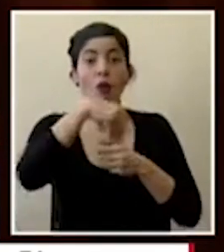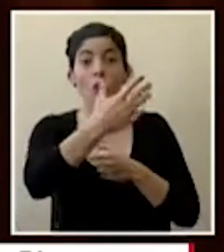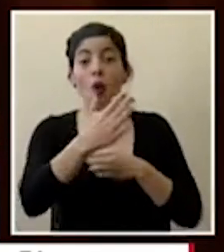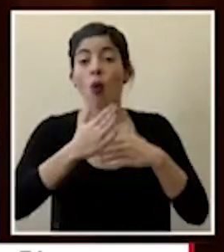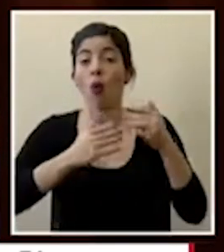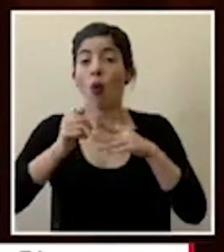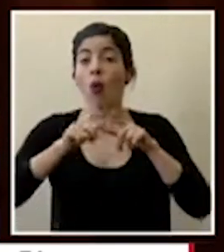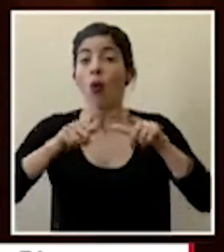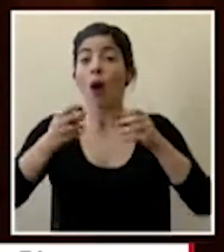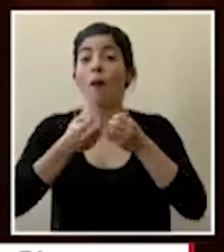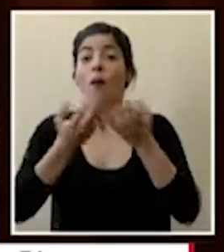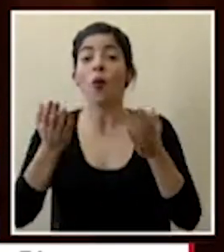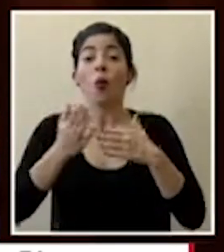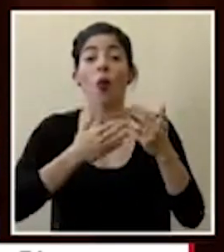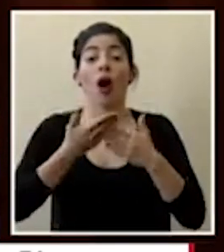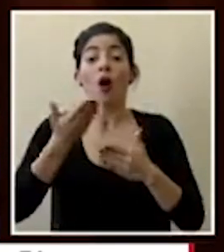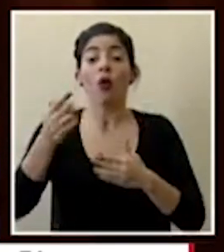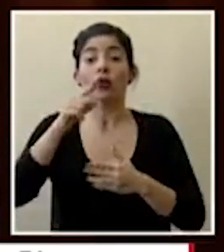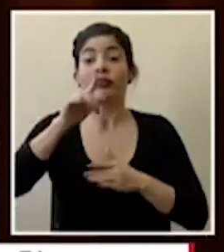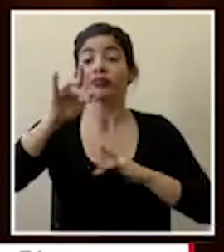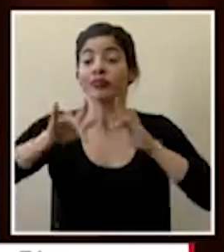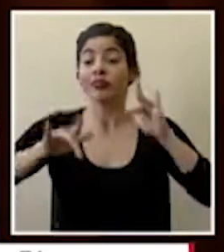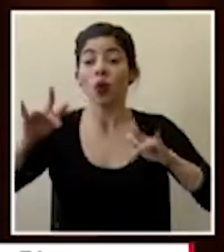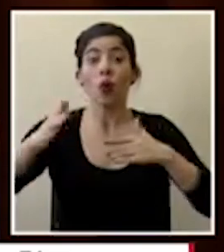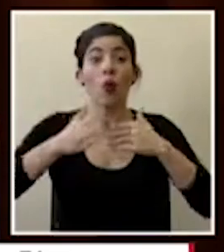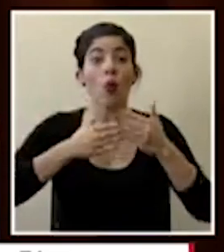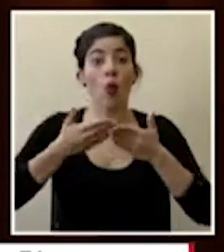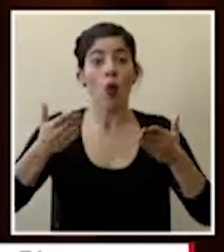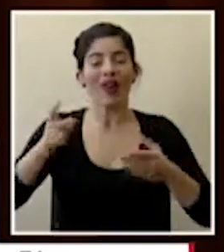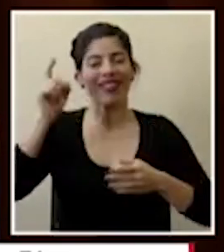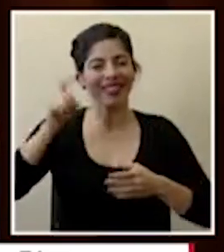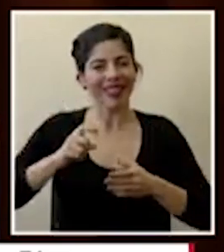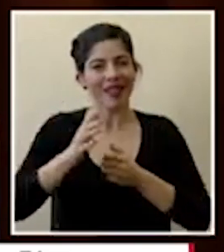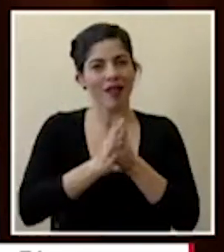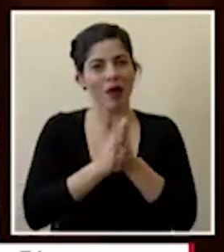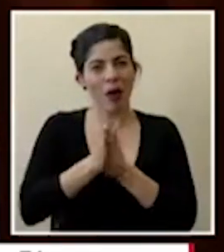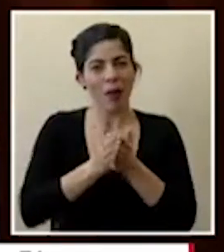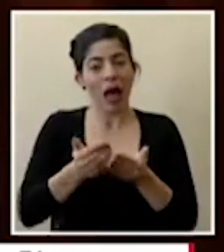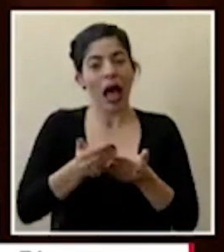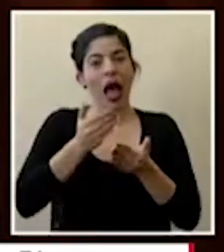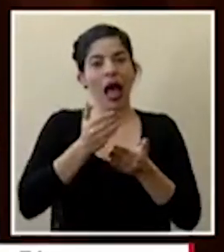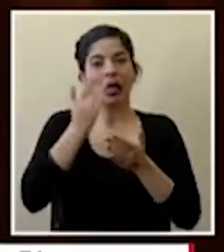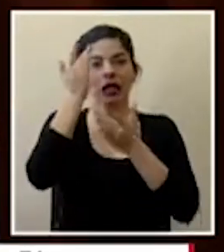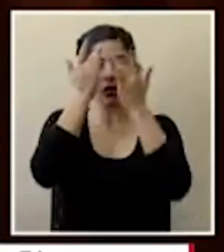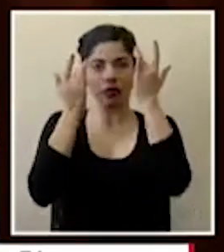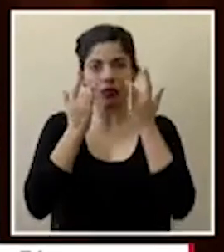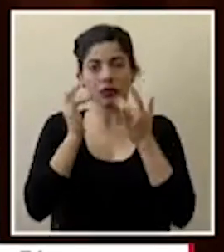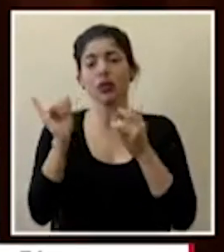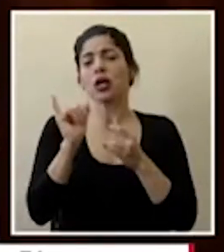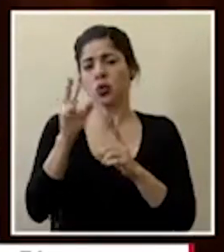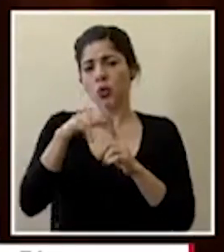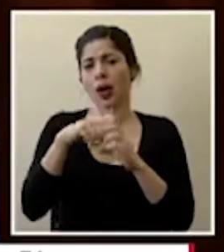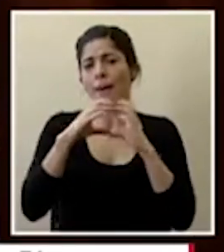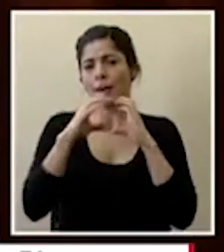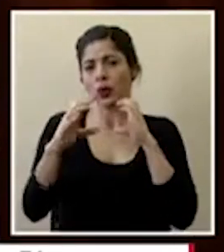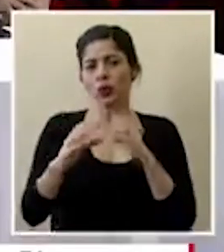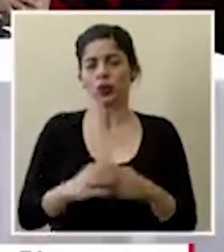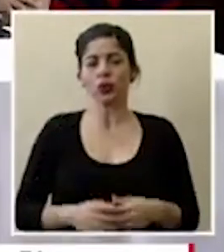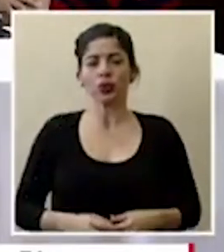lugar público cualquier objeto que se toque cualquier objeto siempre tiene que lavarse las manos antes de tocarse la cara igual aplica para los buses